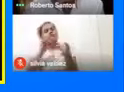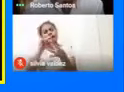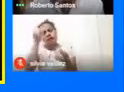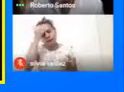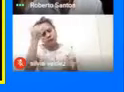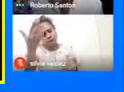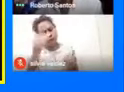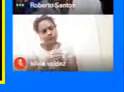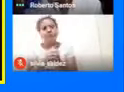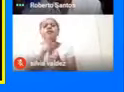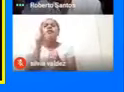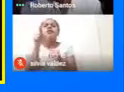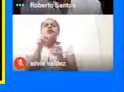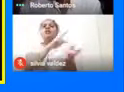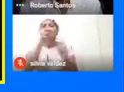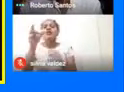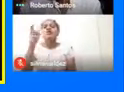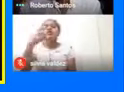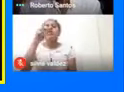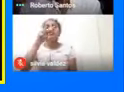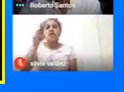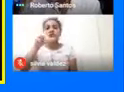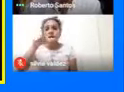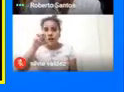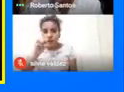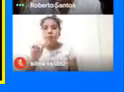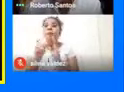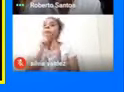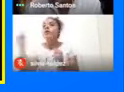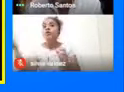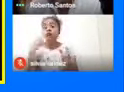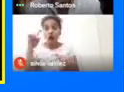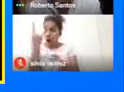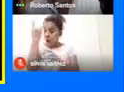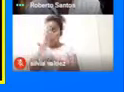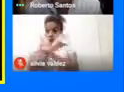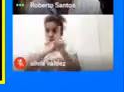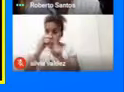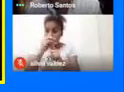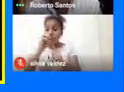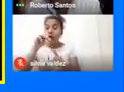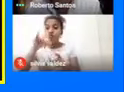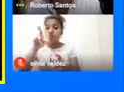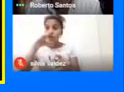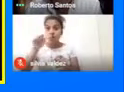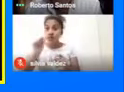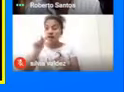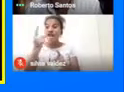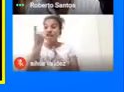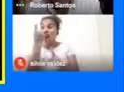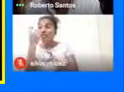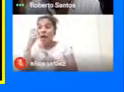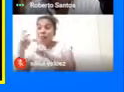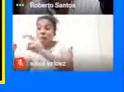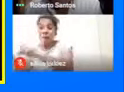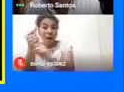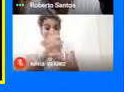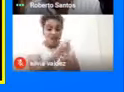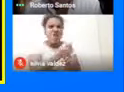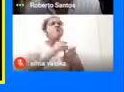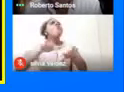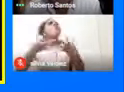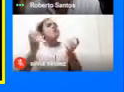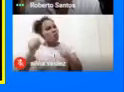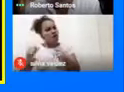Juan Salopazo Nos pregunta Hay culturas Muisca Que no Se han descubierto ¿Cómo podríamos